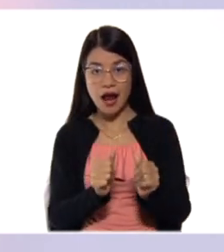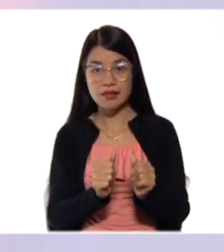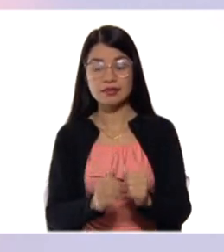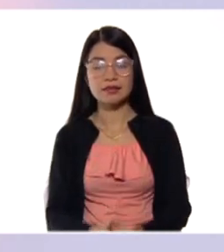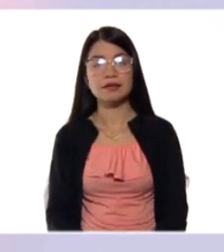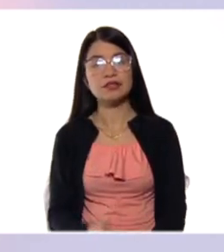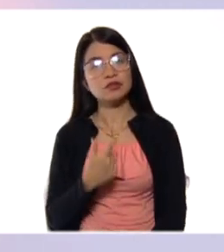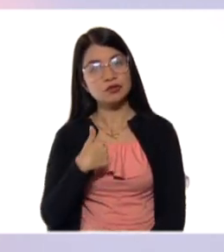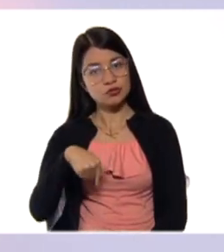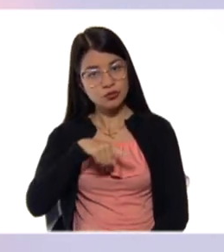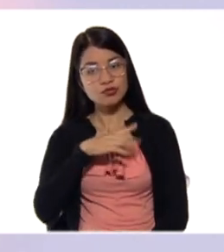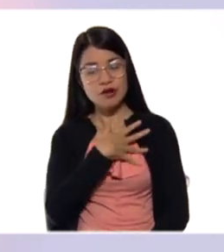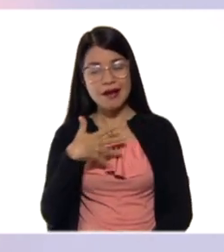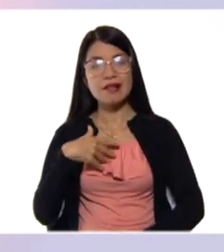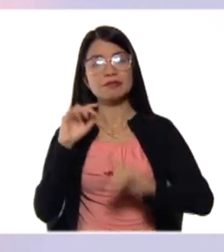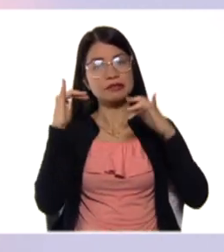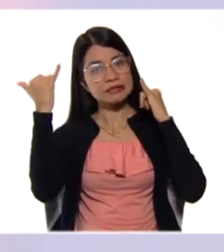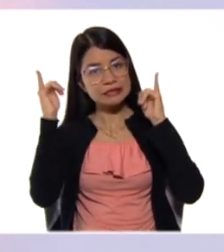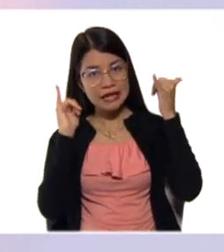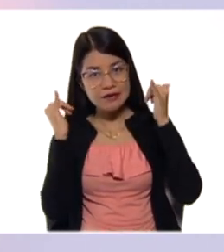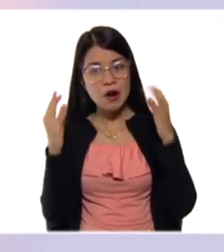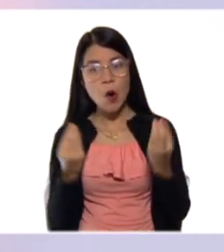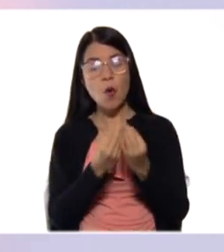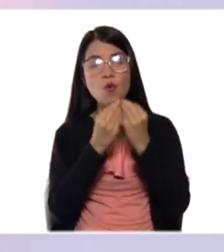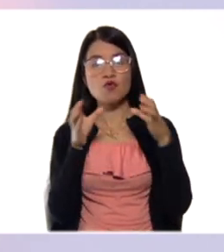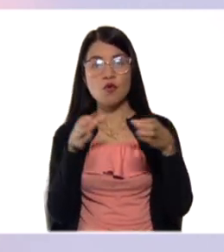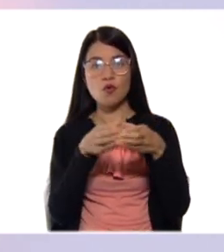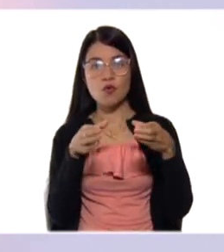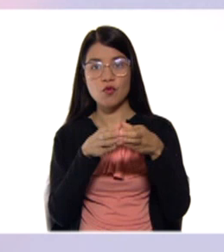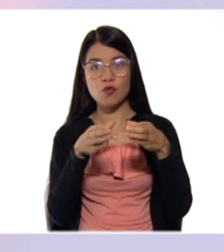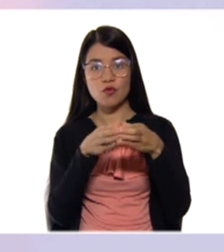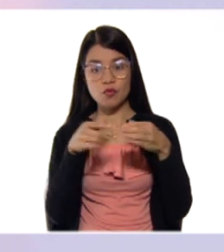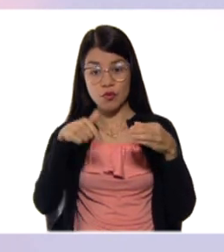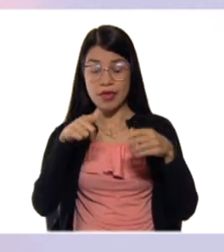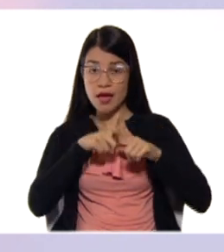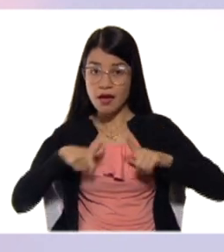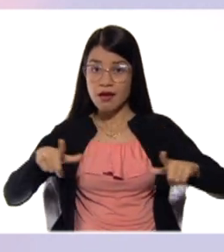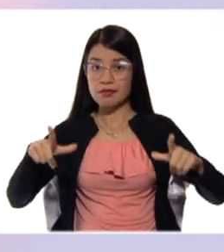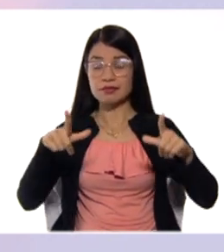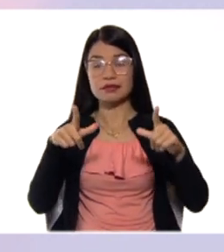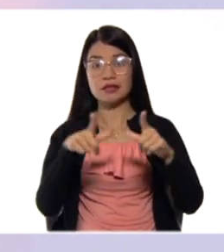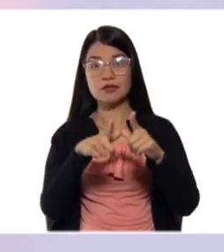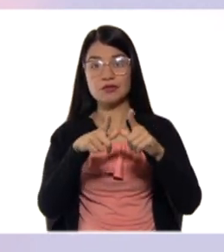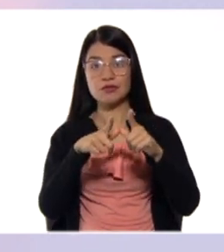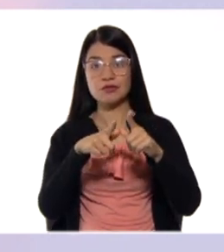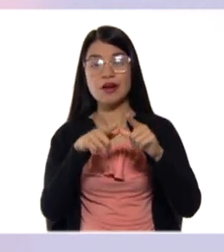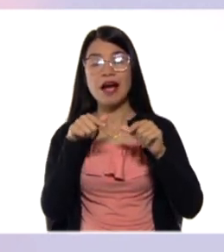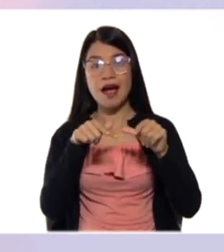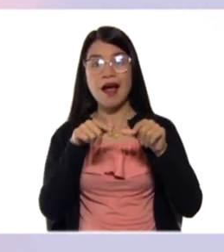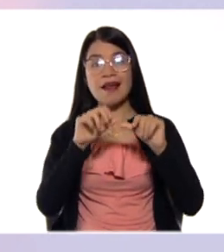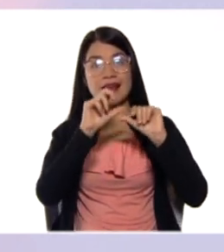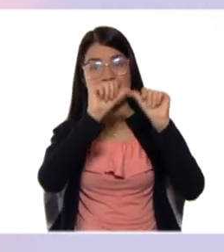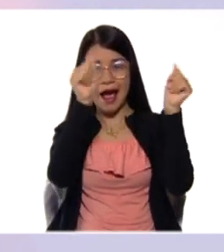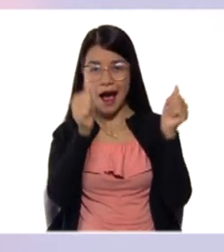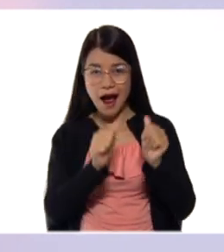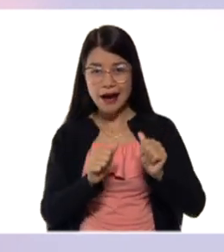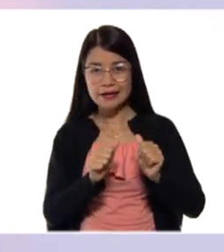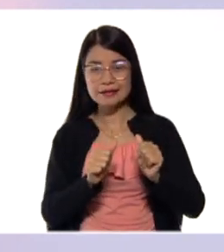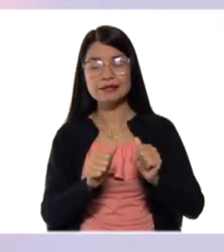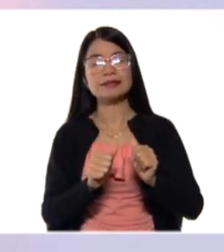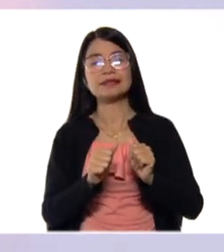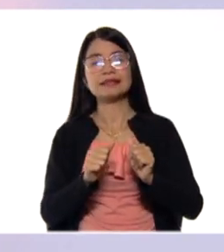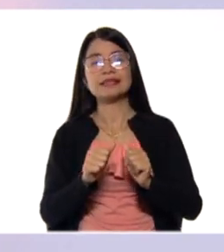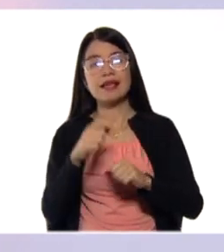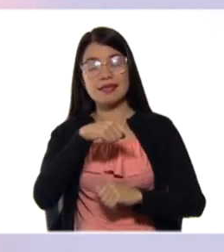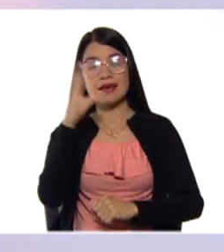queremos celebrar, conjuntamente con todo el equipo de este espacio tan emblemático para nuestra ciudad de Caracas y también para las